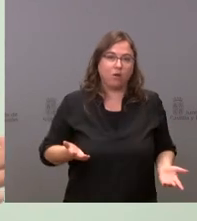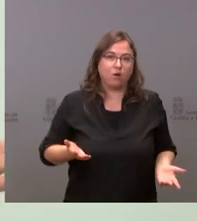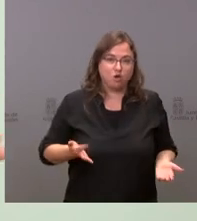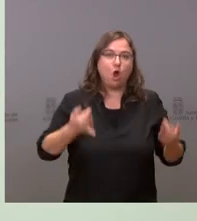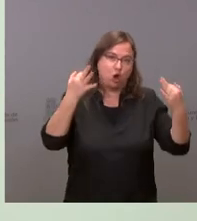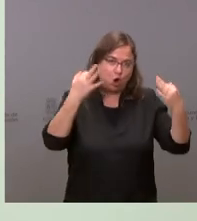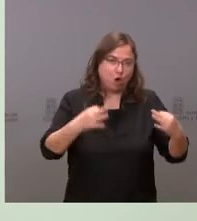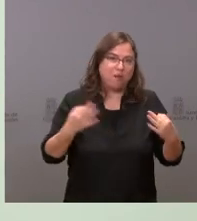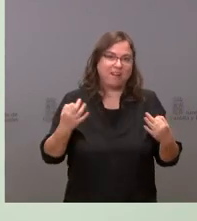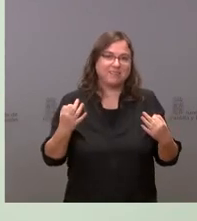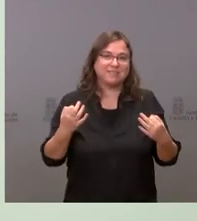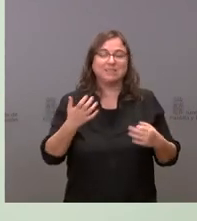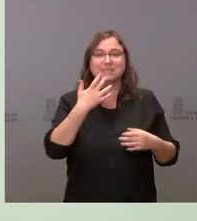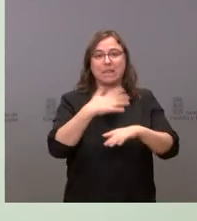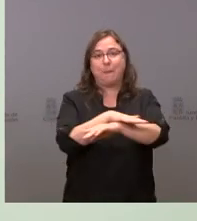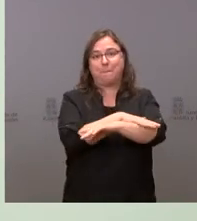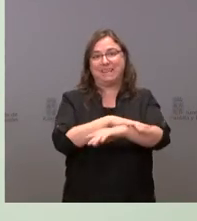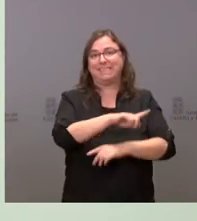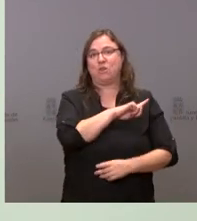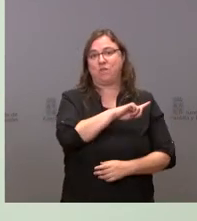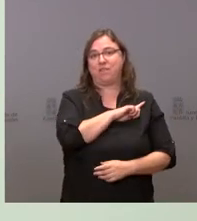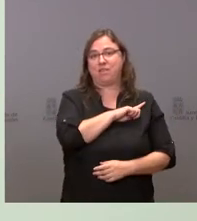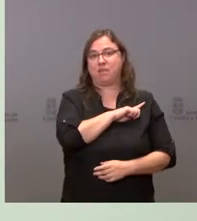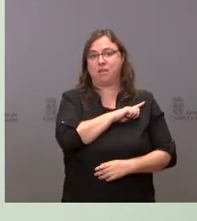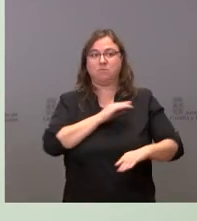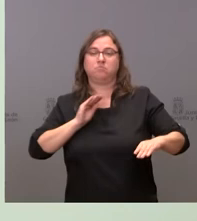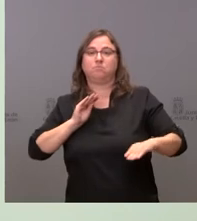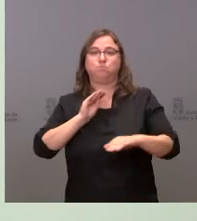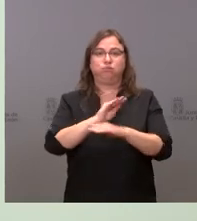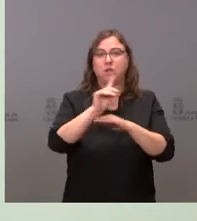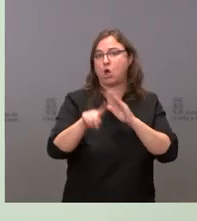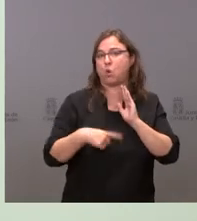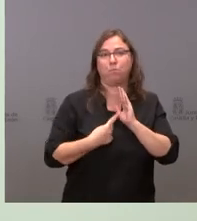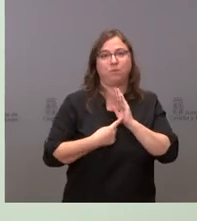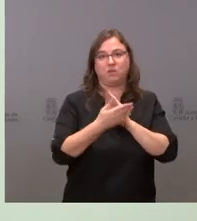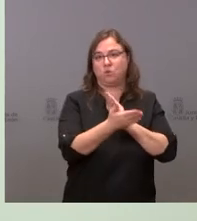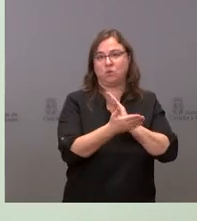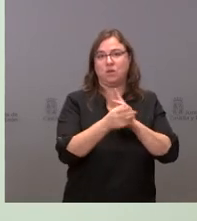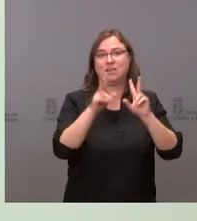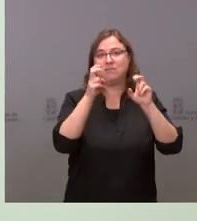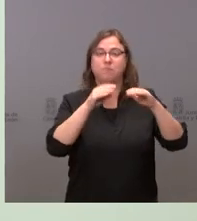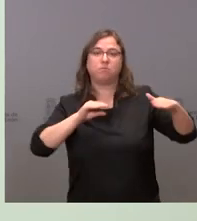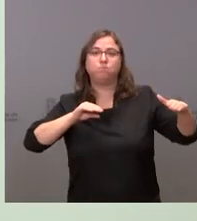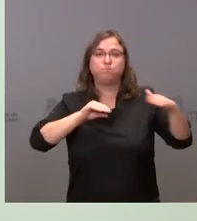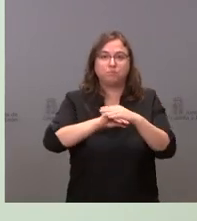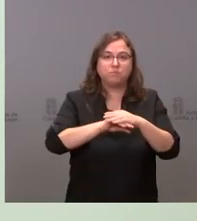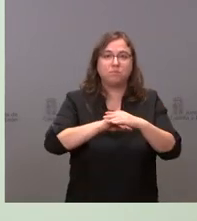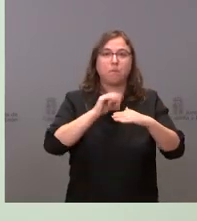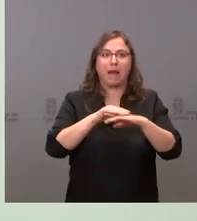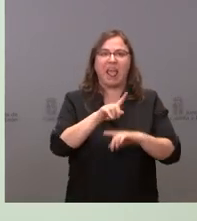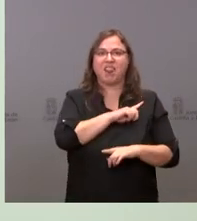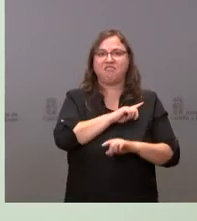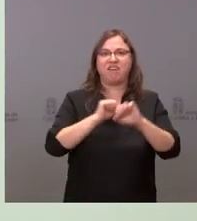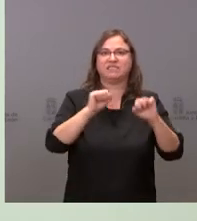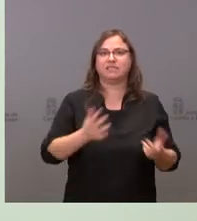normal es que el Ministerio de Defensa financie íntegramente las inversiones en defensa